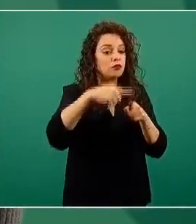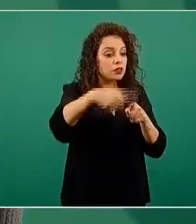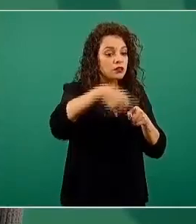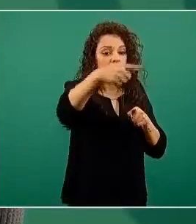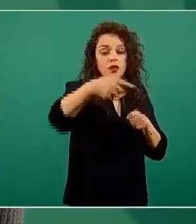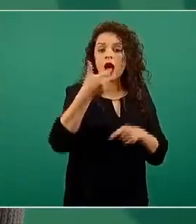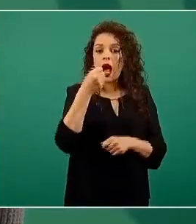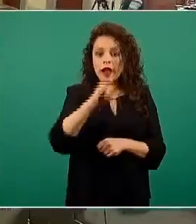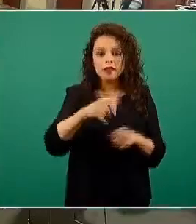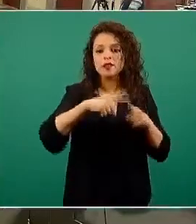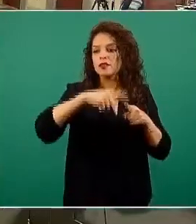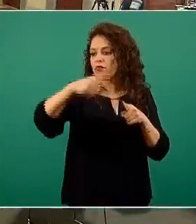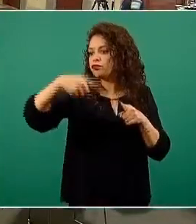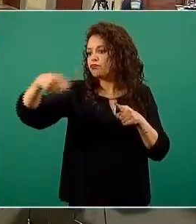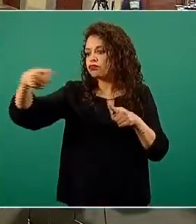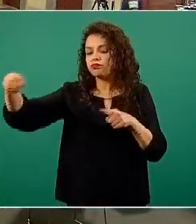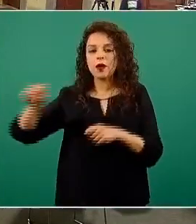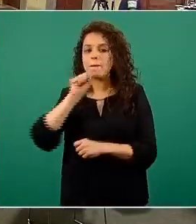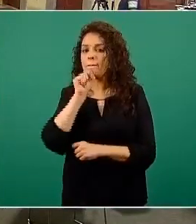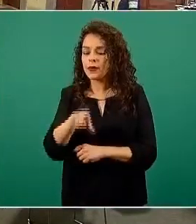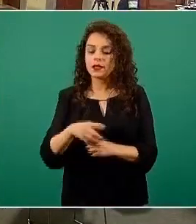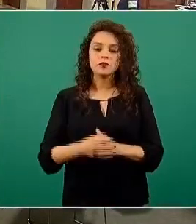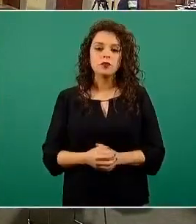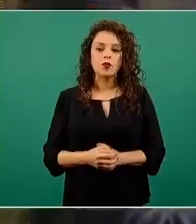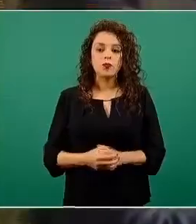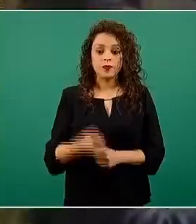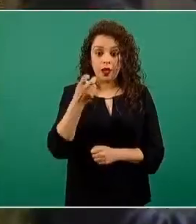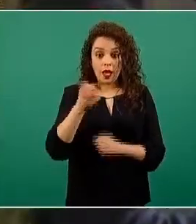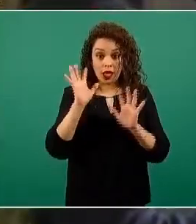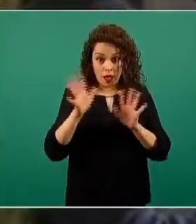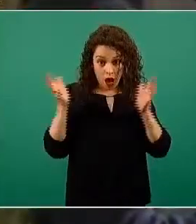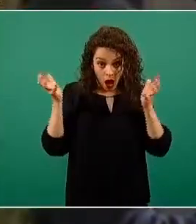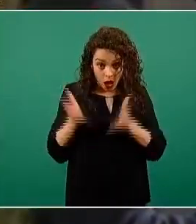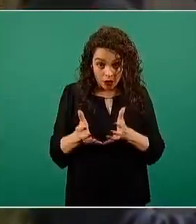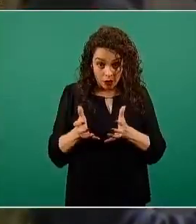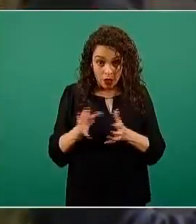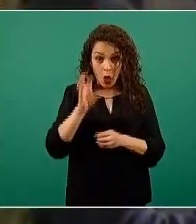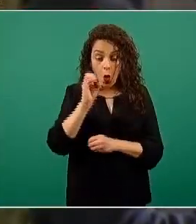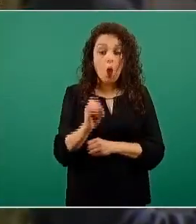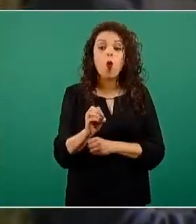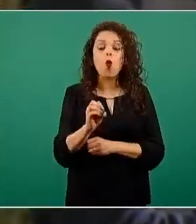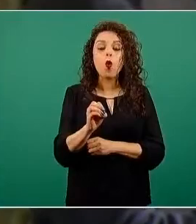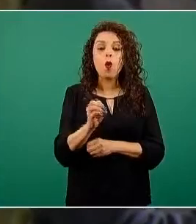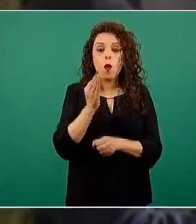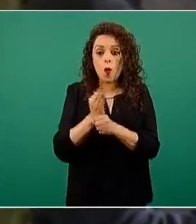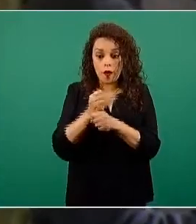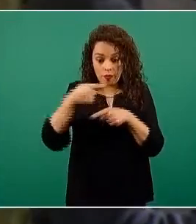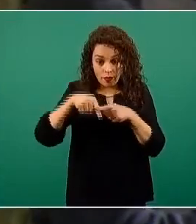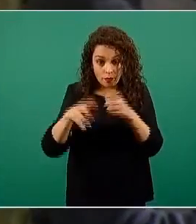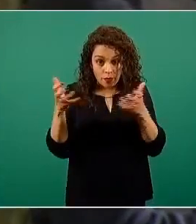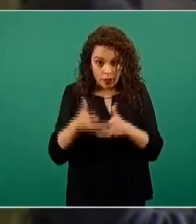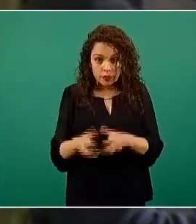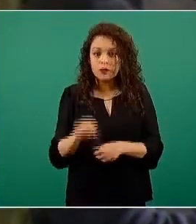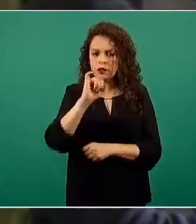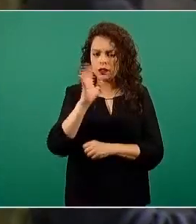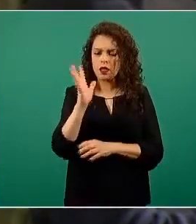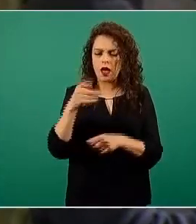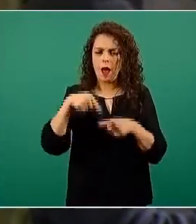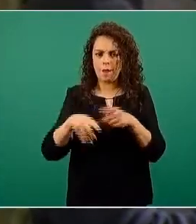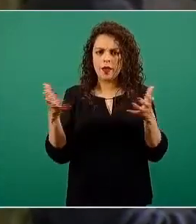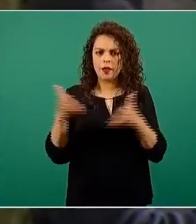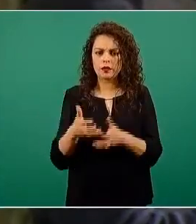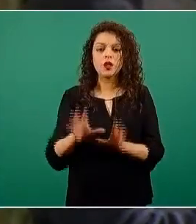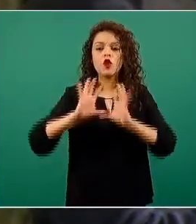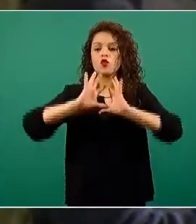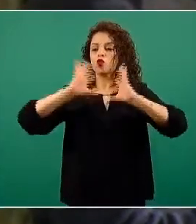procedimiento. ¿Ese rastreo ya se hizo? ¿Se está haciendo? Se está haciendo. Ajá. Y entonces, ¿en total cuántos contactos hasta